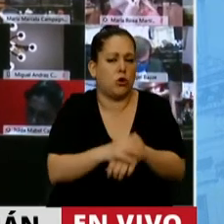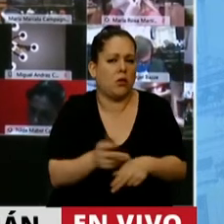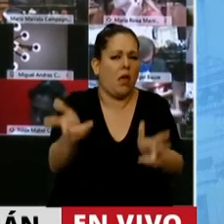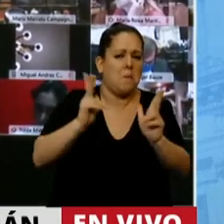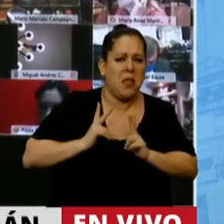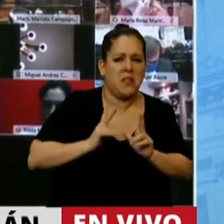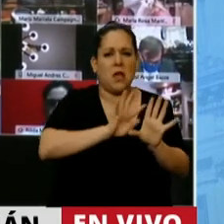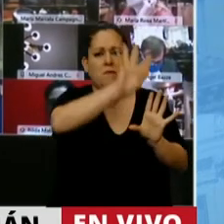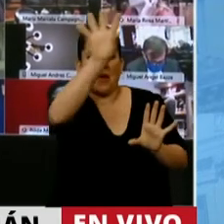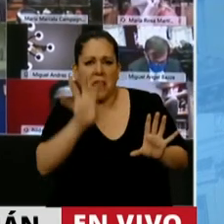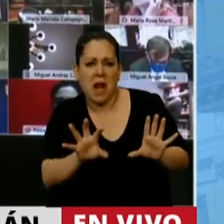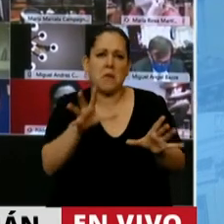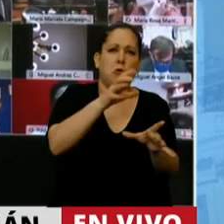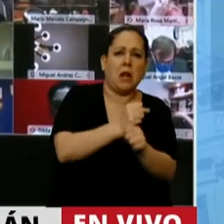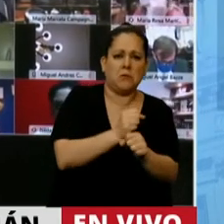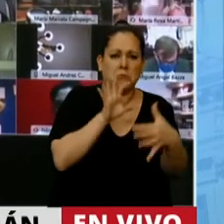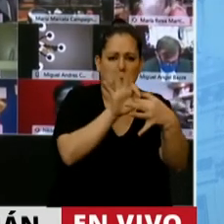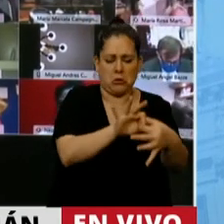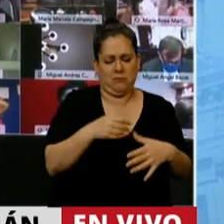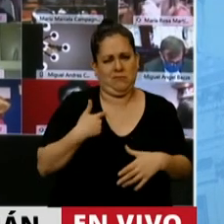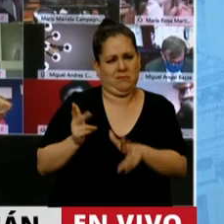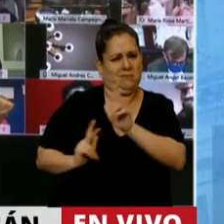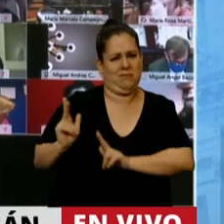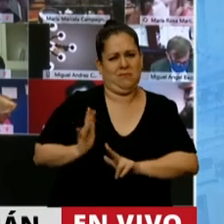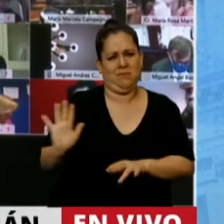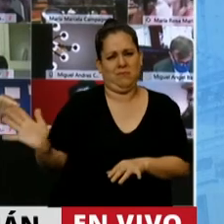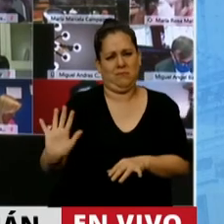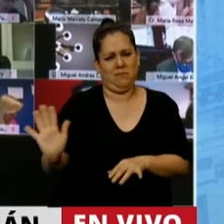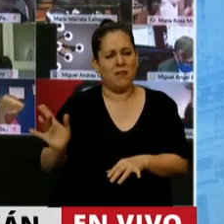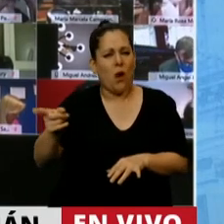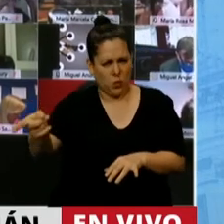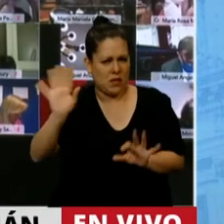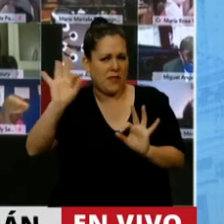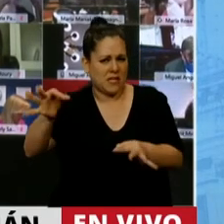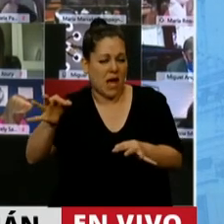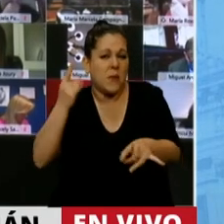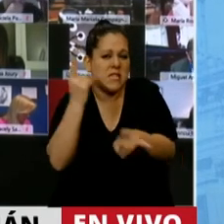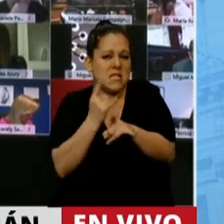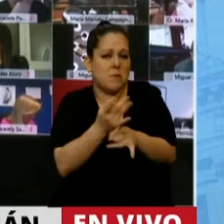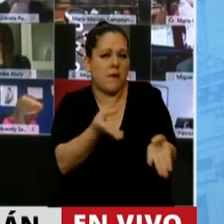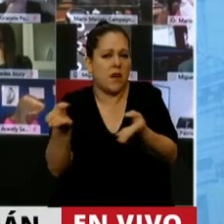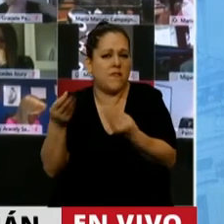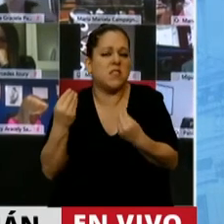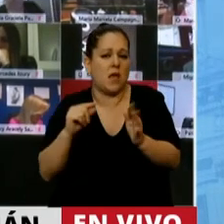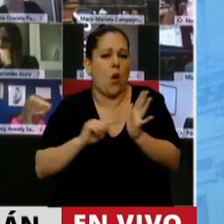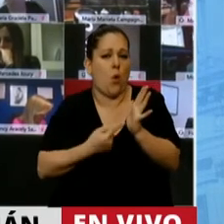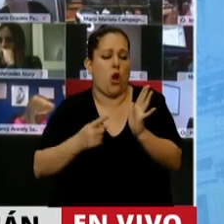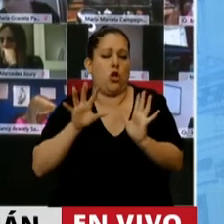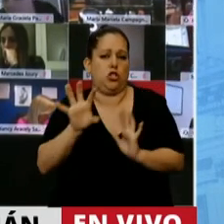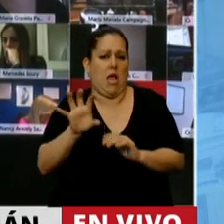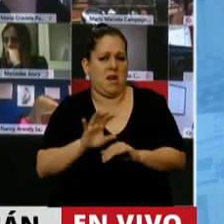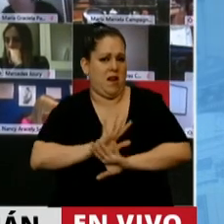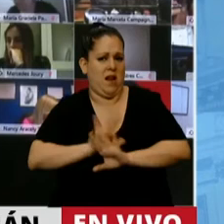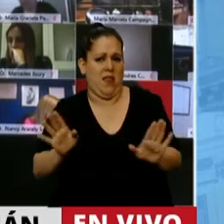hablen de federalismo en tema del transporte. Usted verá en los números altos que siempre los beneficiarios son el AMBA y Provincia de Buenos